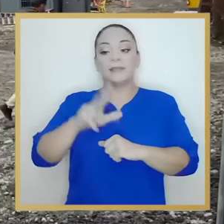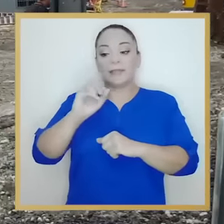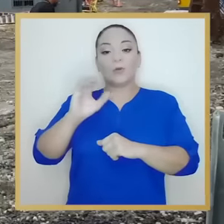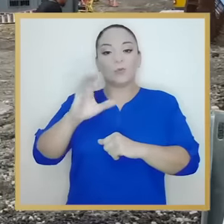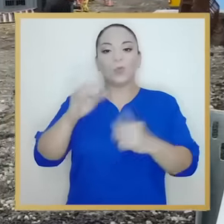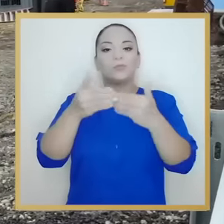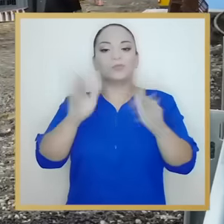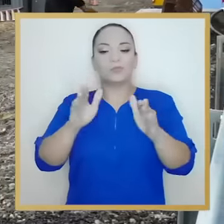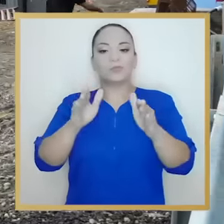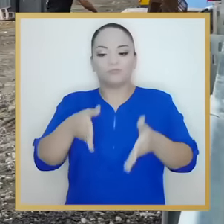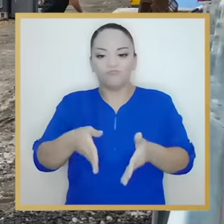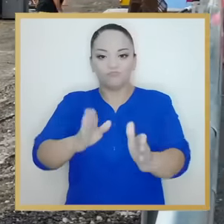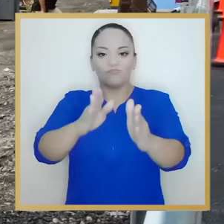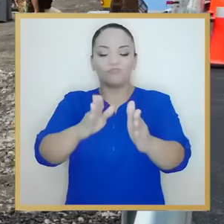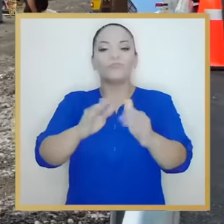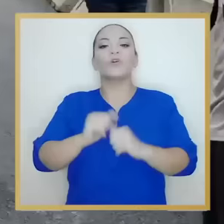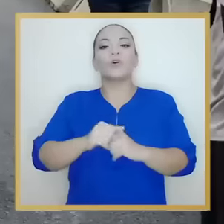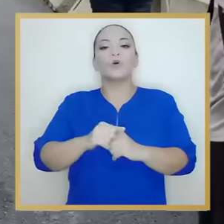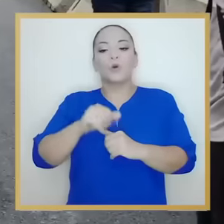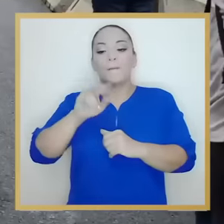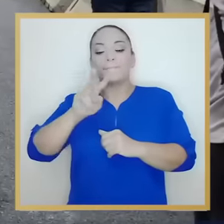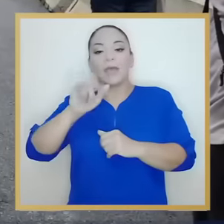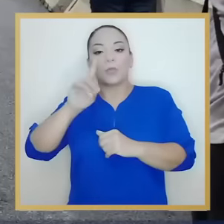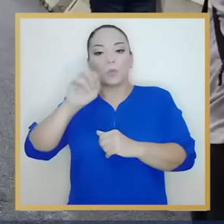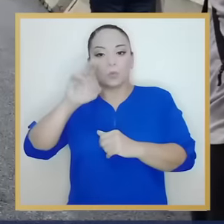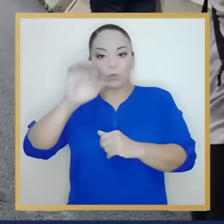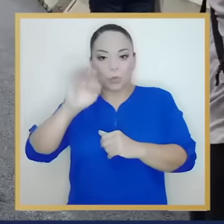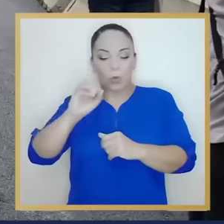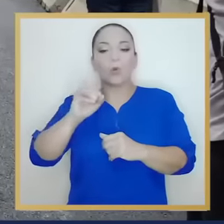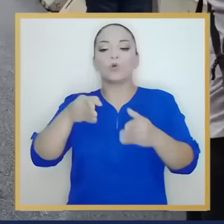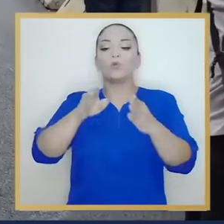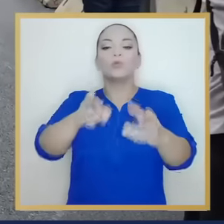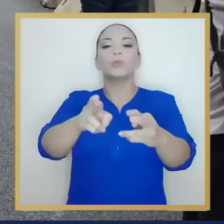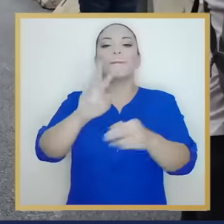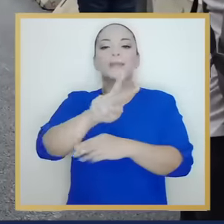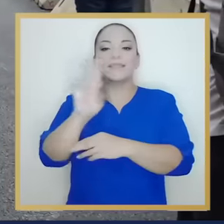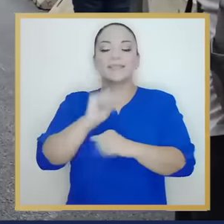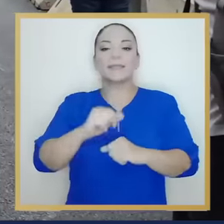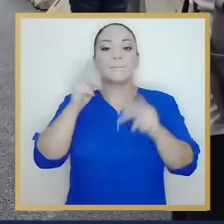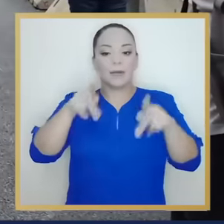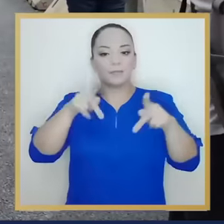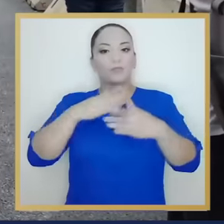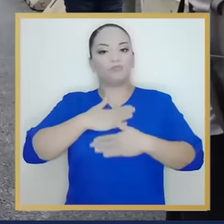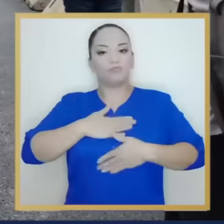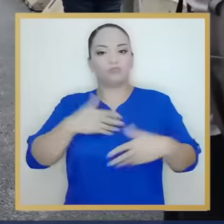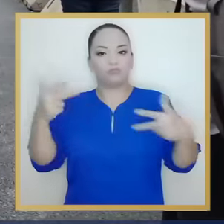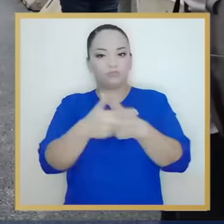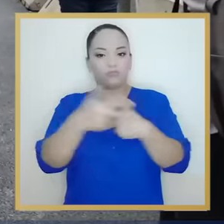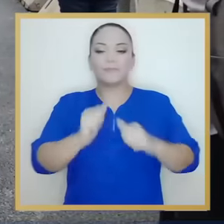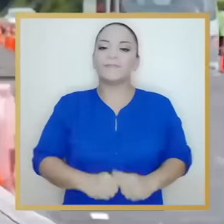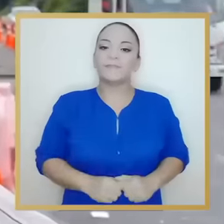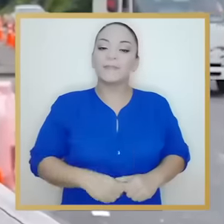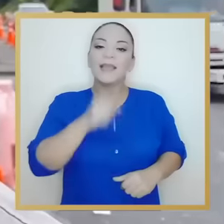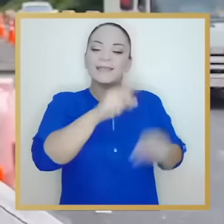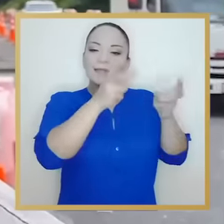lunes 30 de octubre el viaducto en el kilómetro 44 de la Ruta 27, generando un alivio para los conductores que transiten entre Atenas y Orotina.